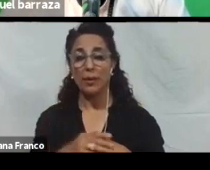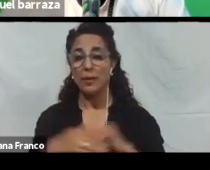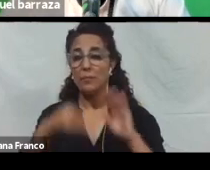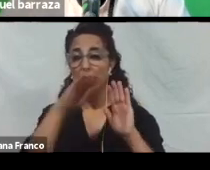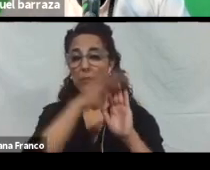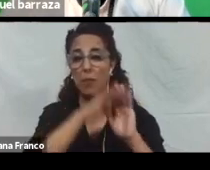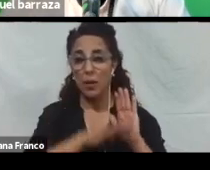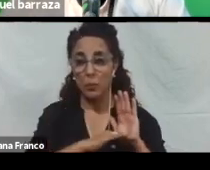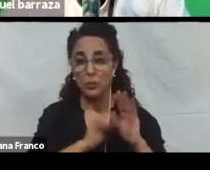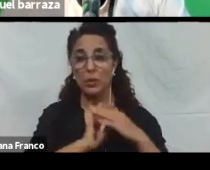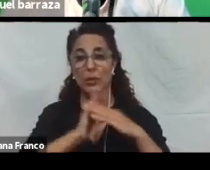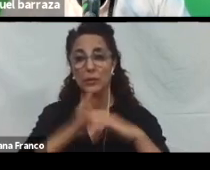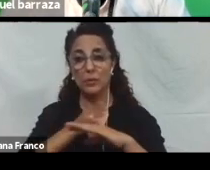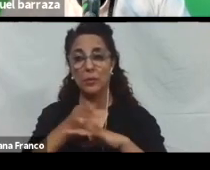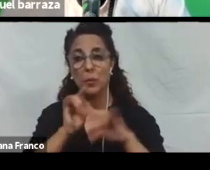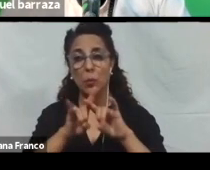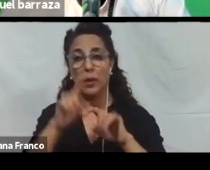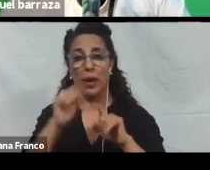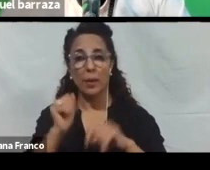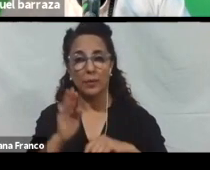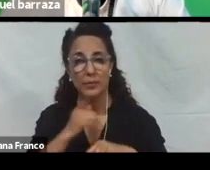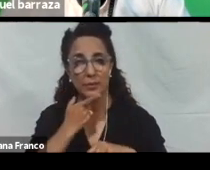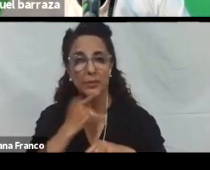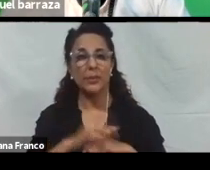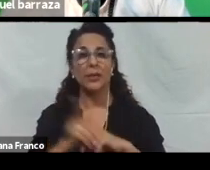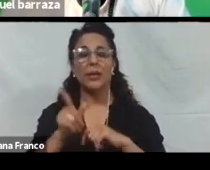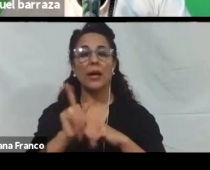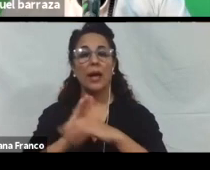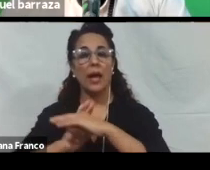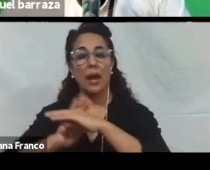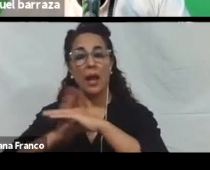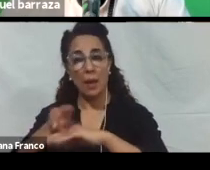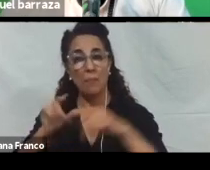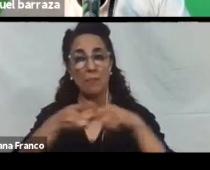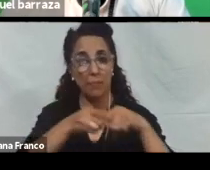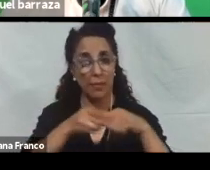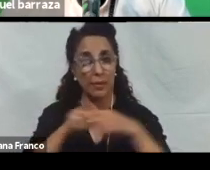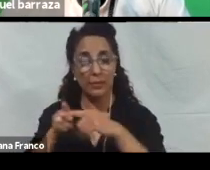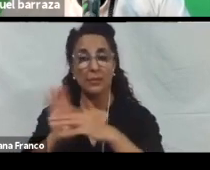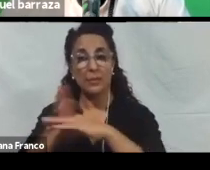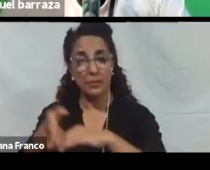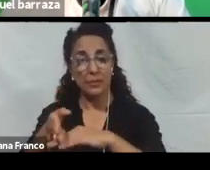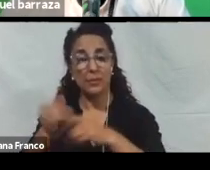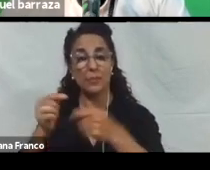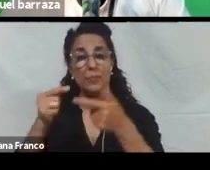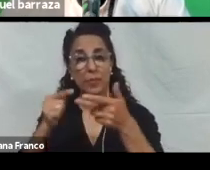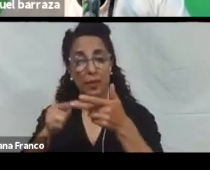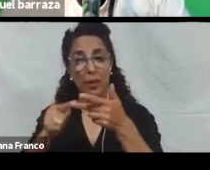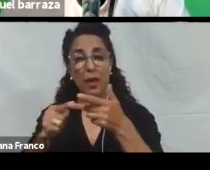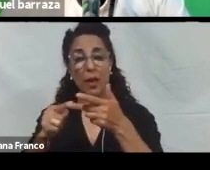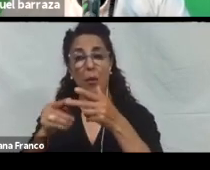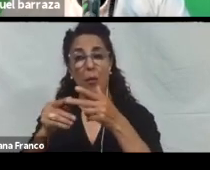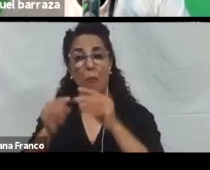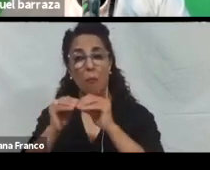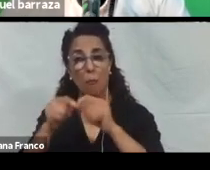de accesibilidad. Las WICAP. Que la herramienta sea accesible. Que el producto. Generado con esa herramienta. Sea